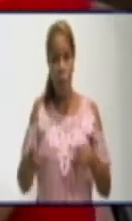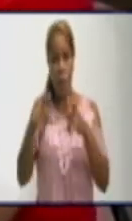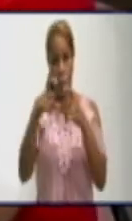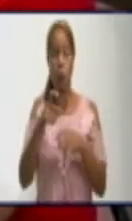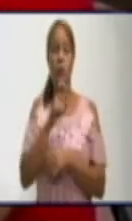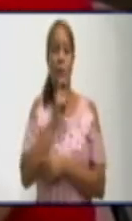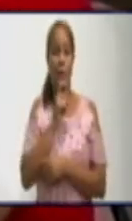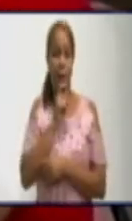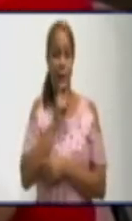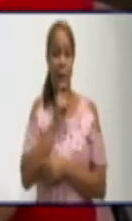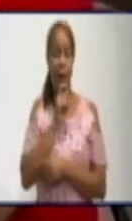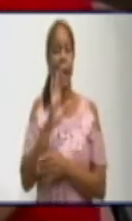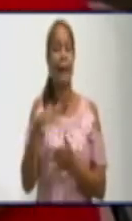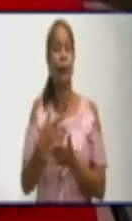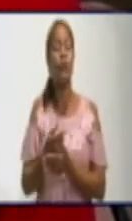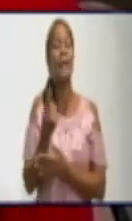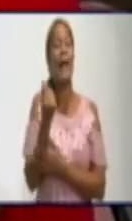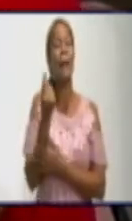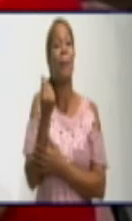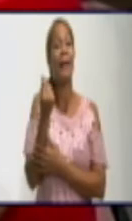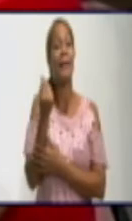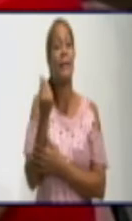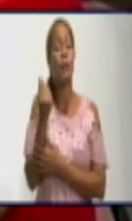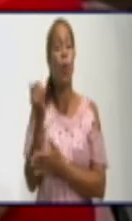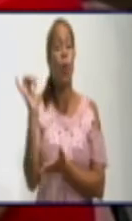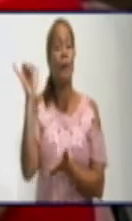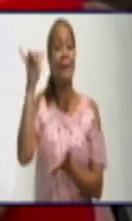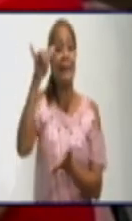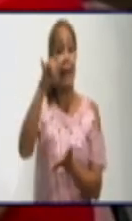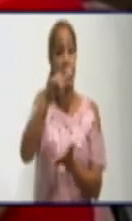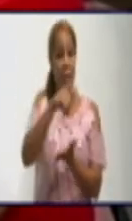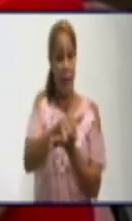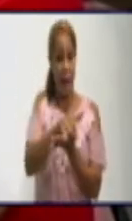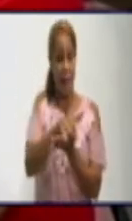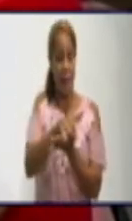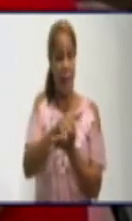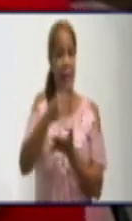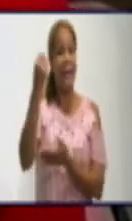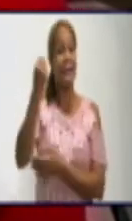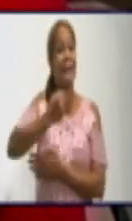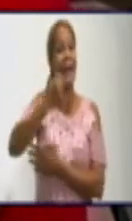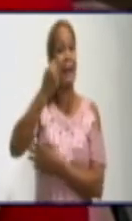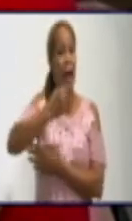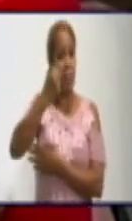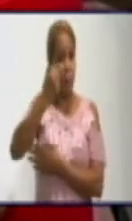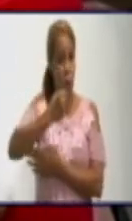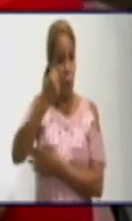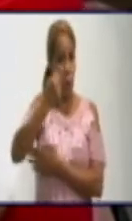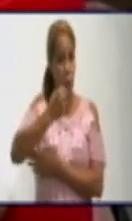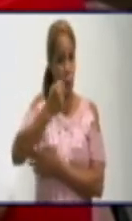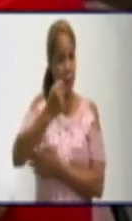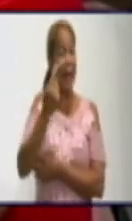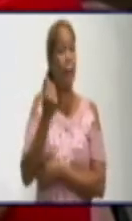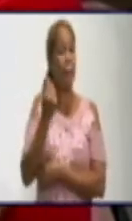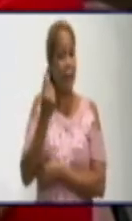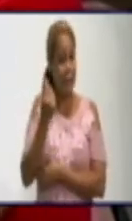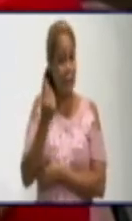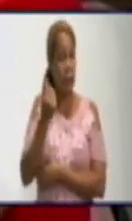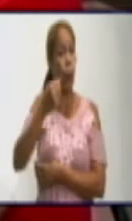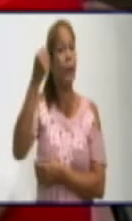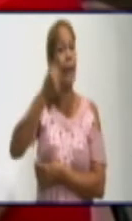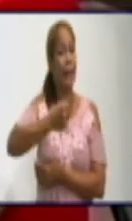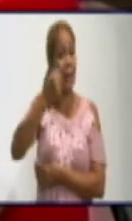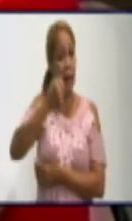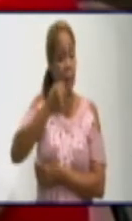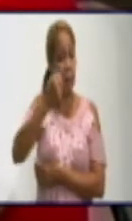en esto. Bueno, el precio del viaje, del viaje, aclaro que es del viaje y no de la fosa. El precio del viaje de la fosa